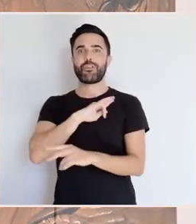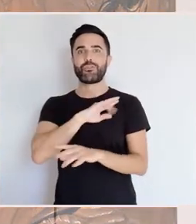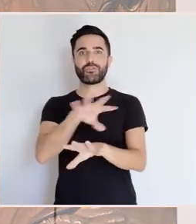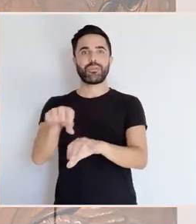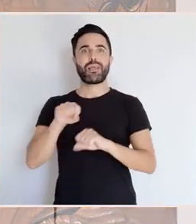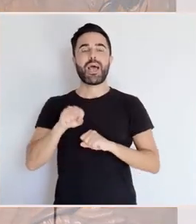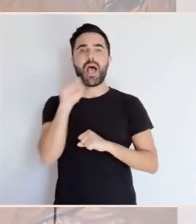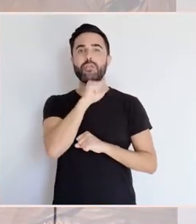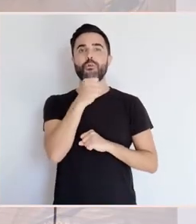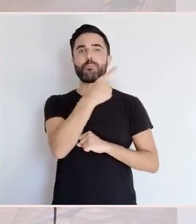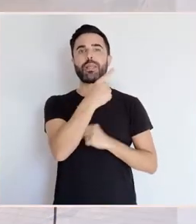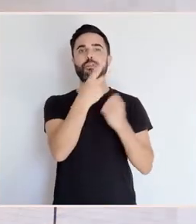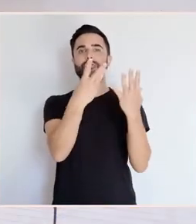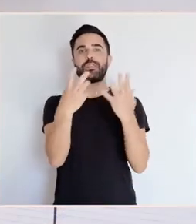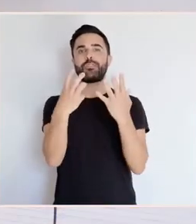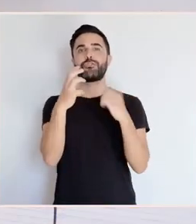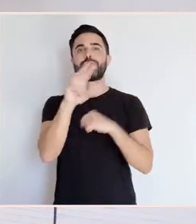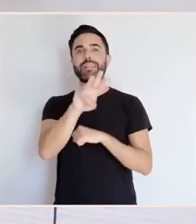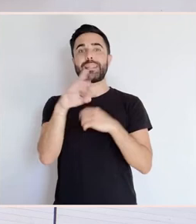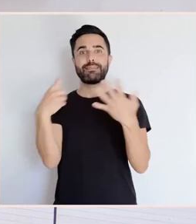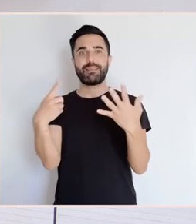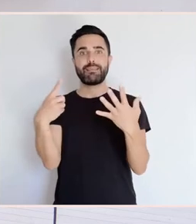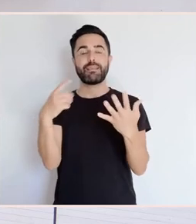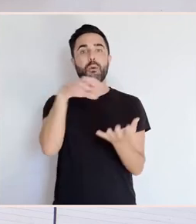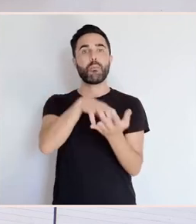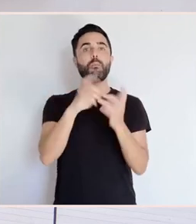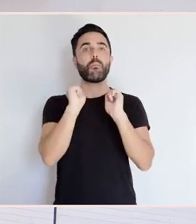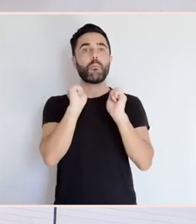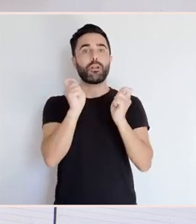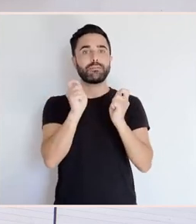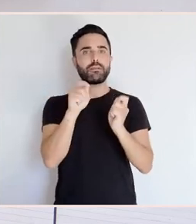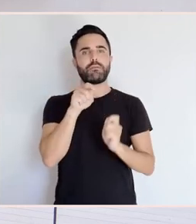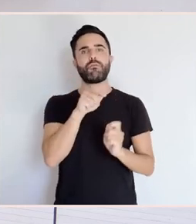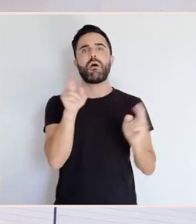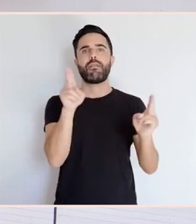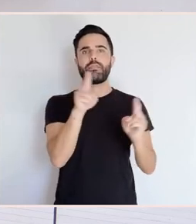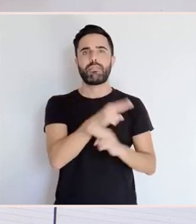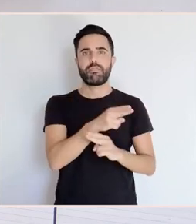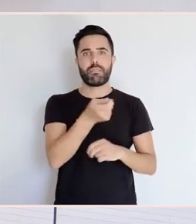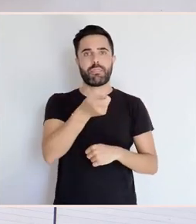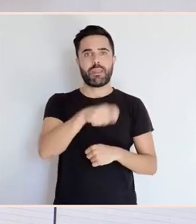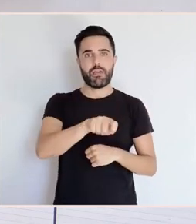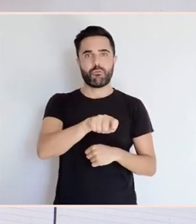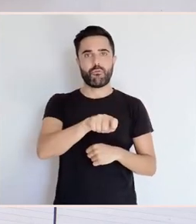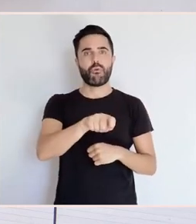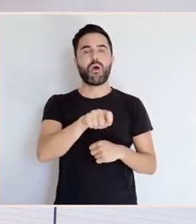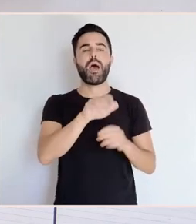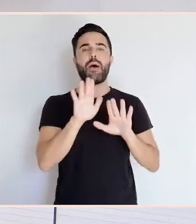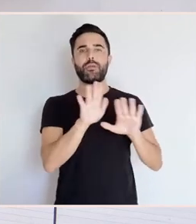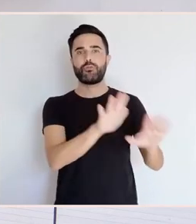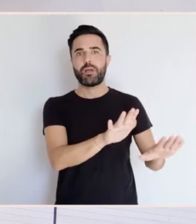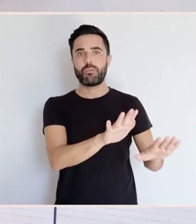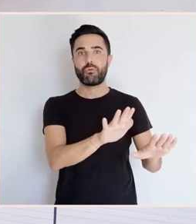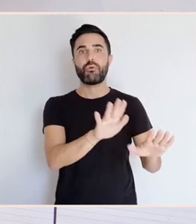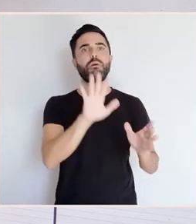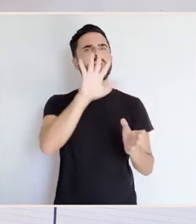abandonado, e os bens foron vendidos, destruidos, dispersos. Por esta